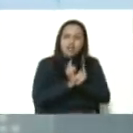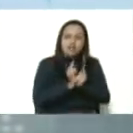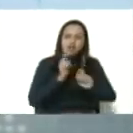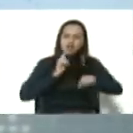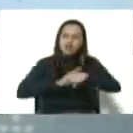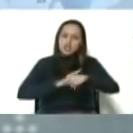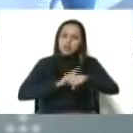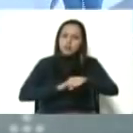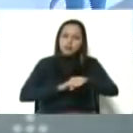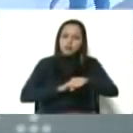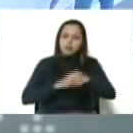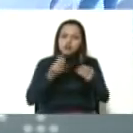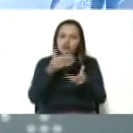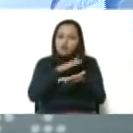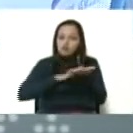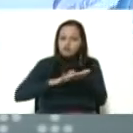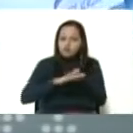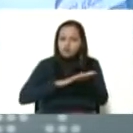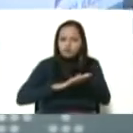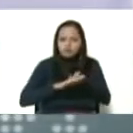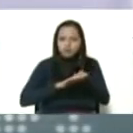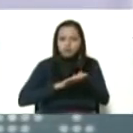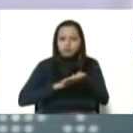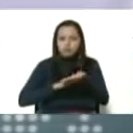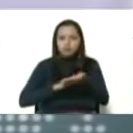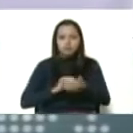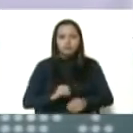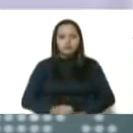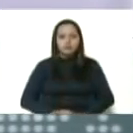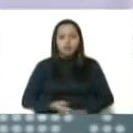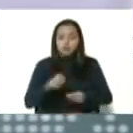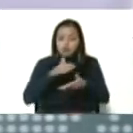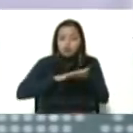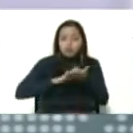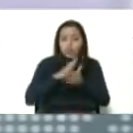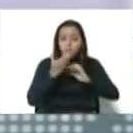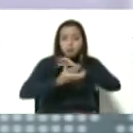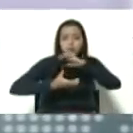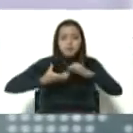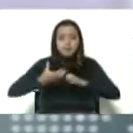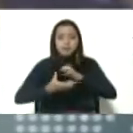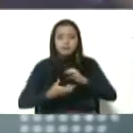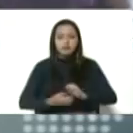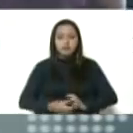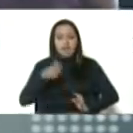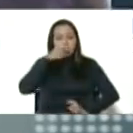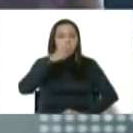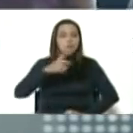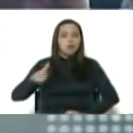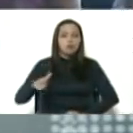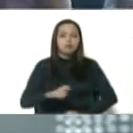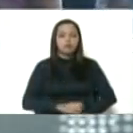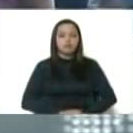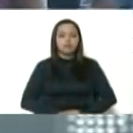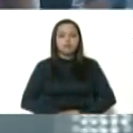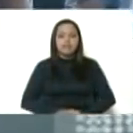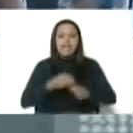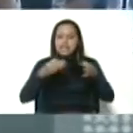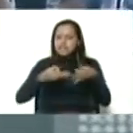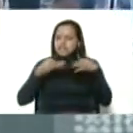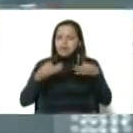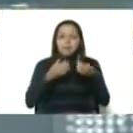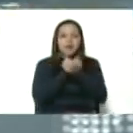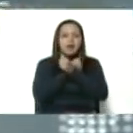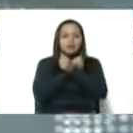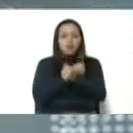en las soluciones a los problemas de nuestro pueblo. Siempre con amor,